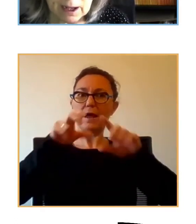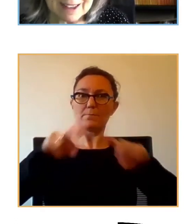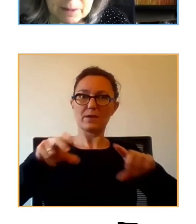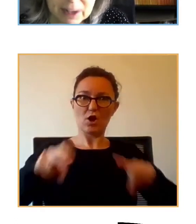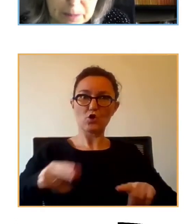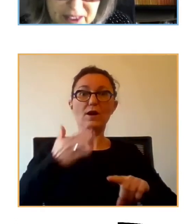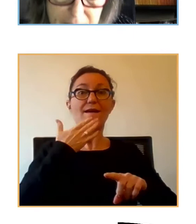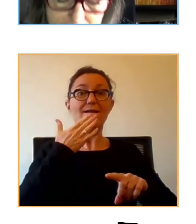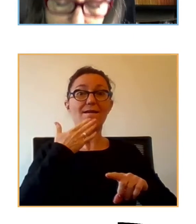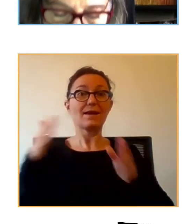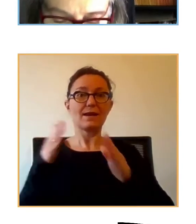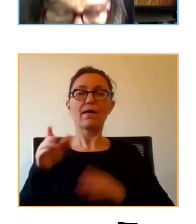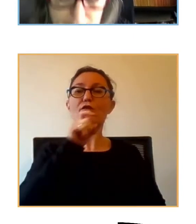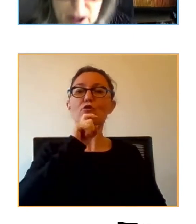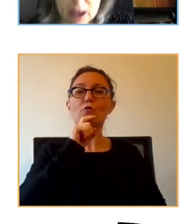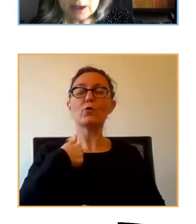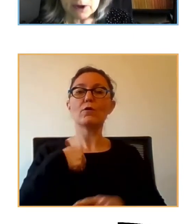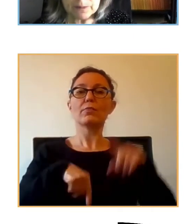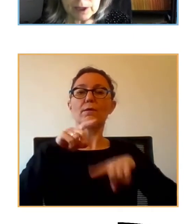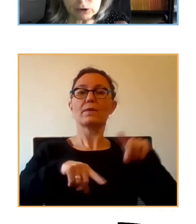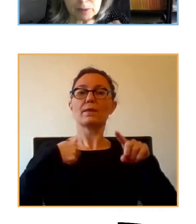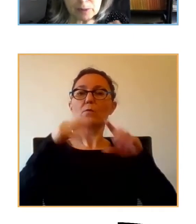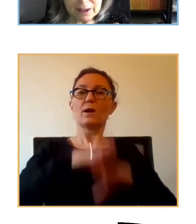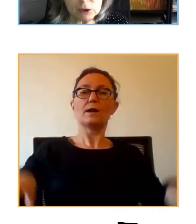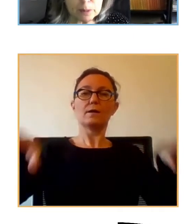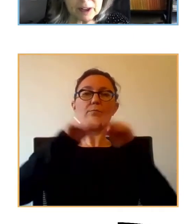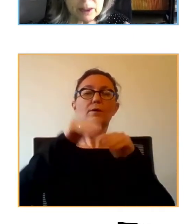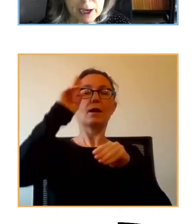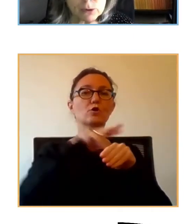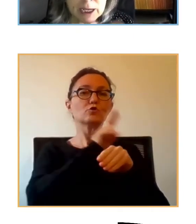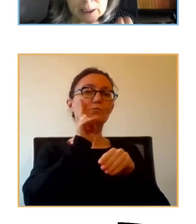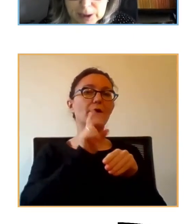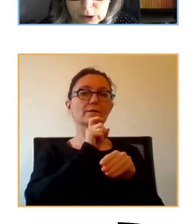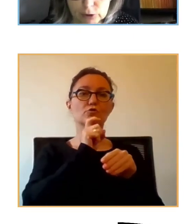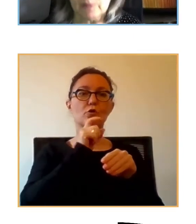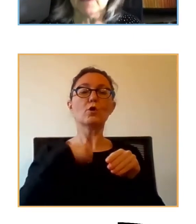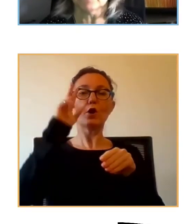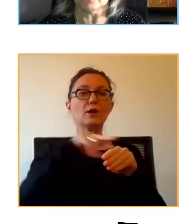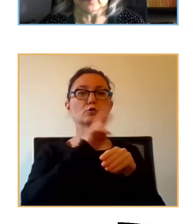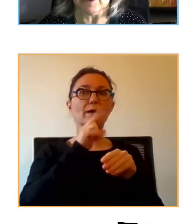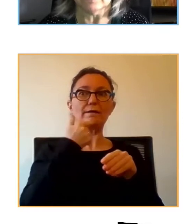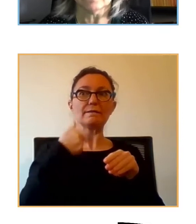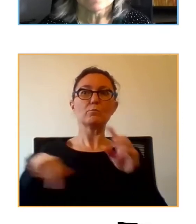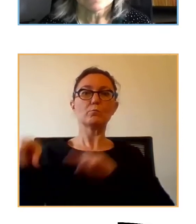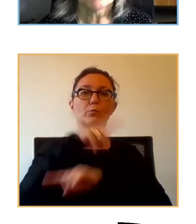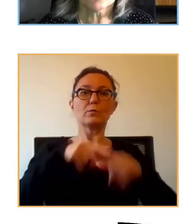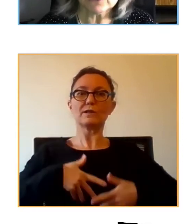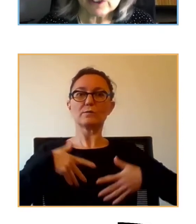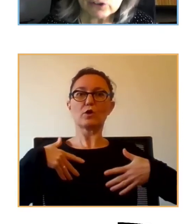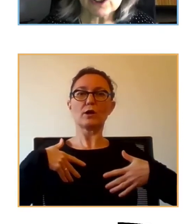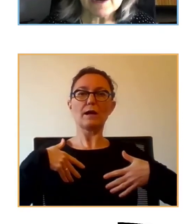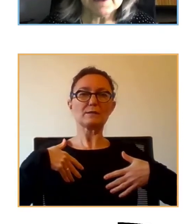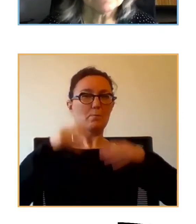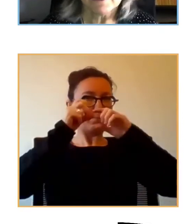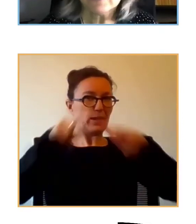a través de la percepción de los padres y vio que los padres no percibían un incremento en los problemas emocionales. Pero cuando